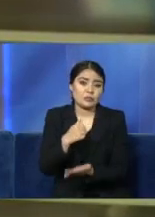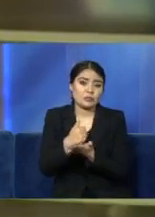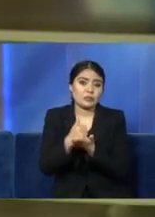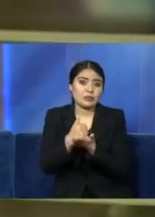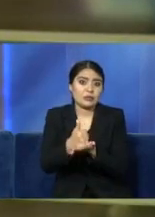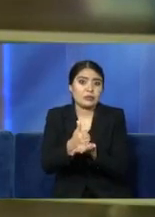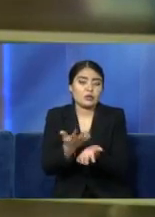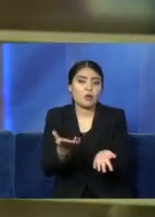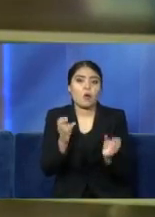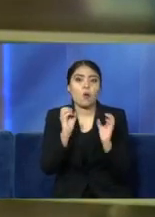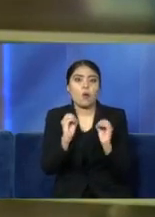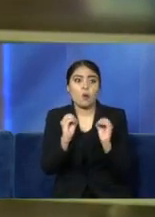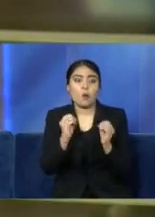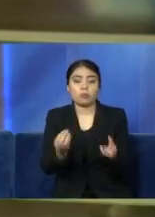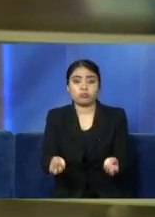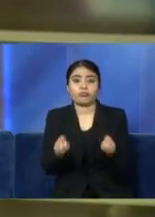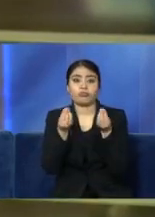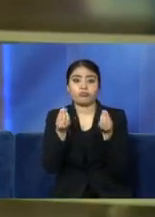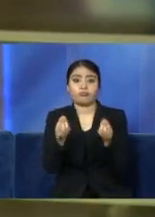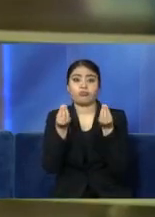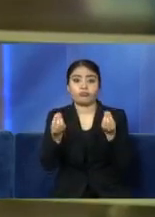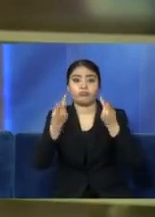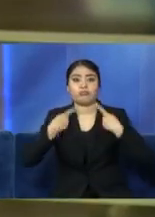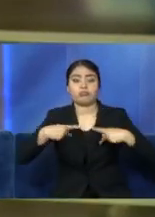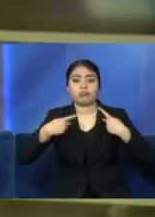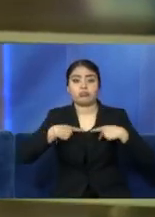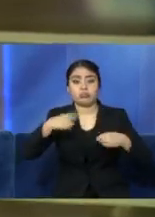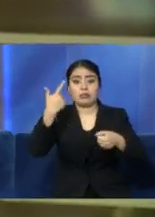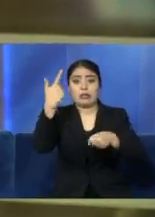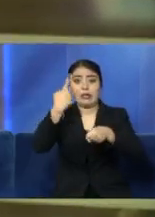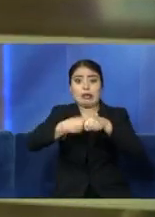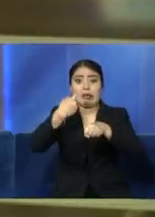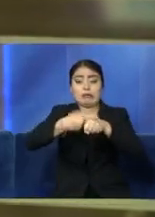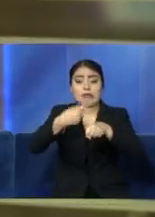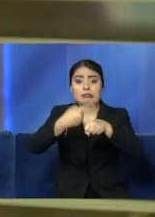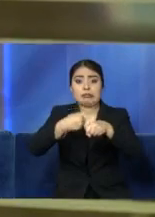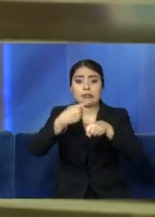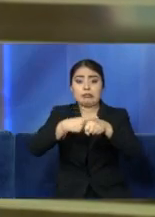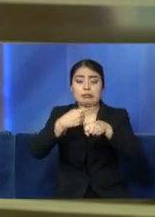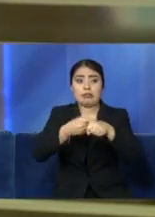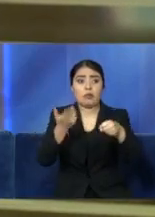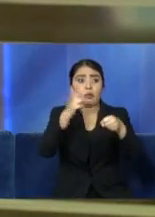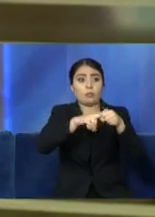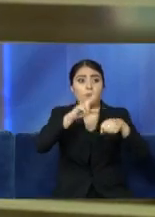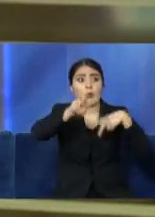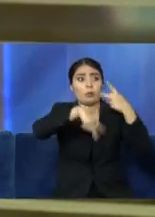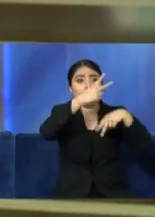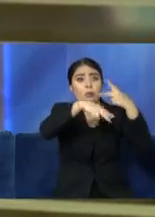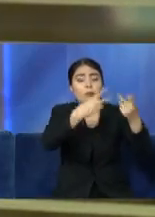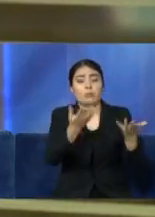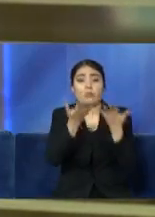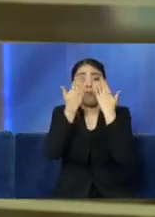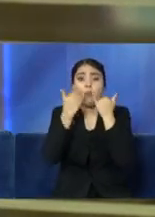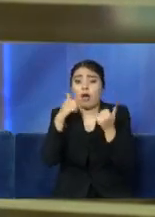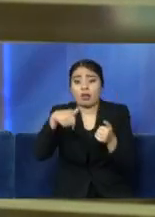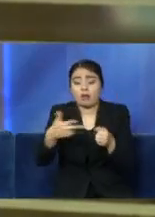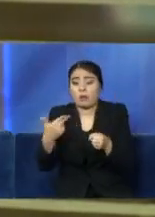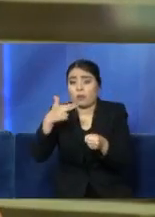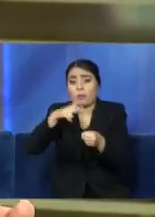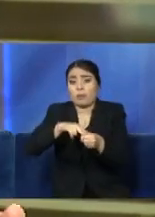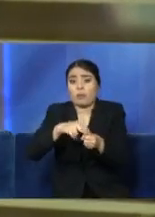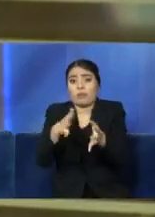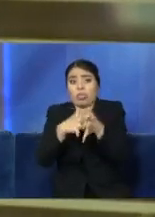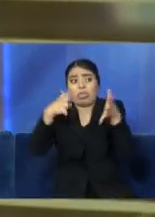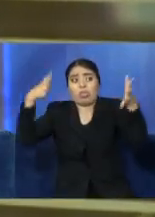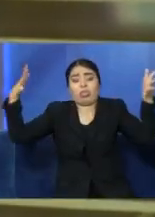tan importante de pacientes internados debido a la presencia del COVID y de ninguna otra